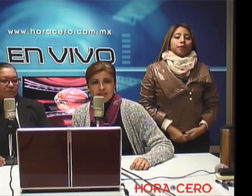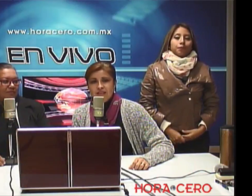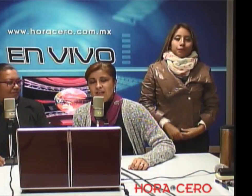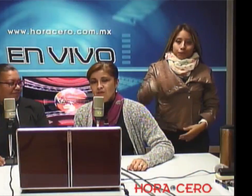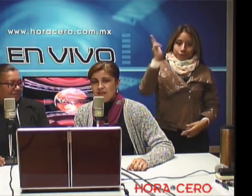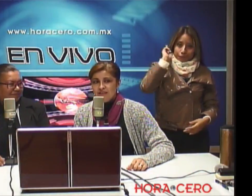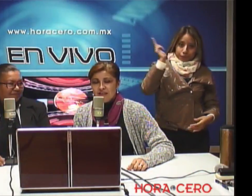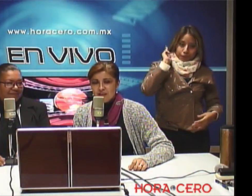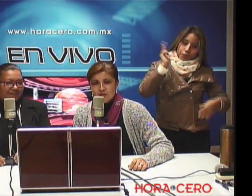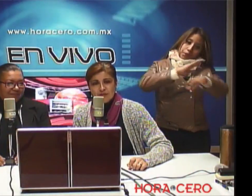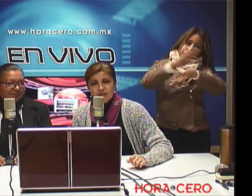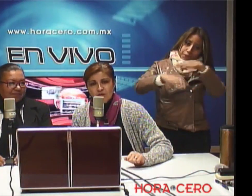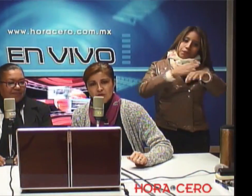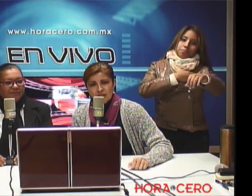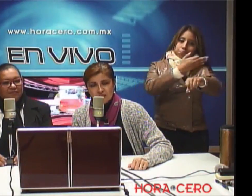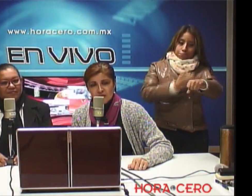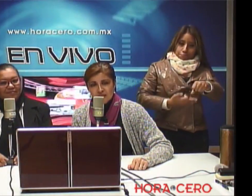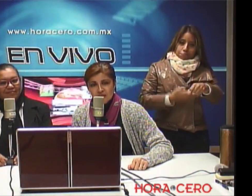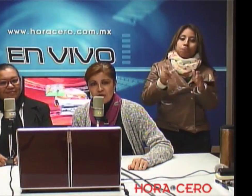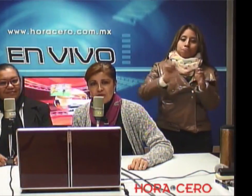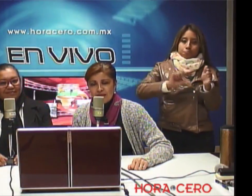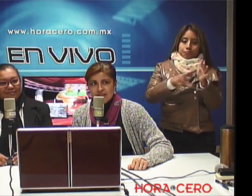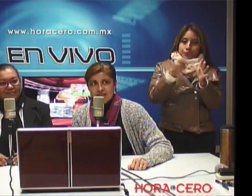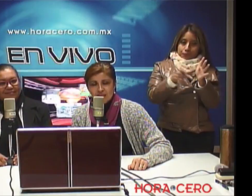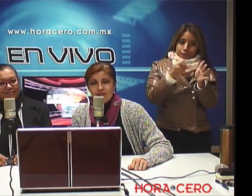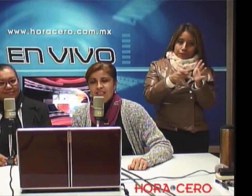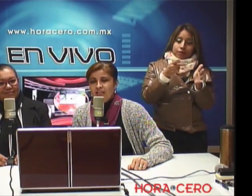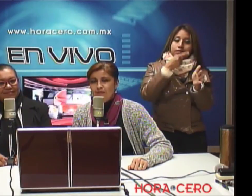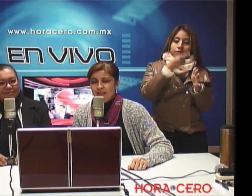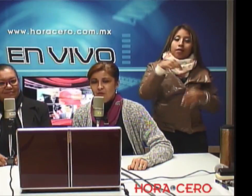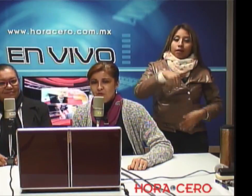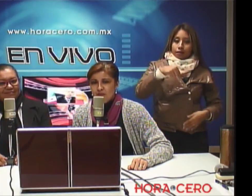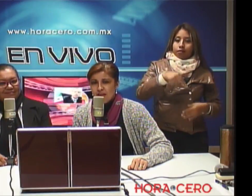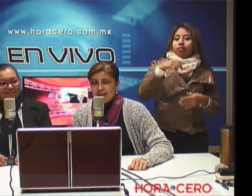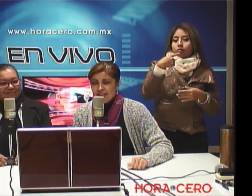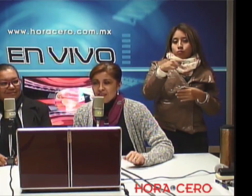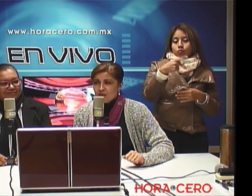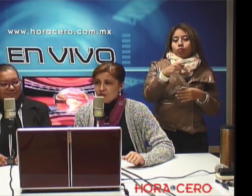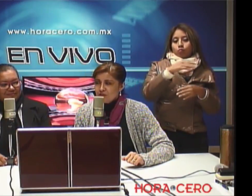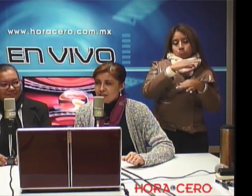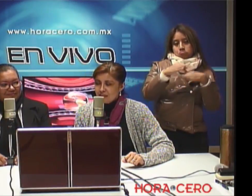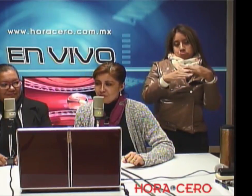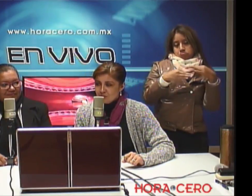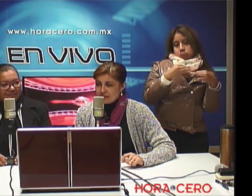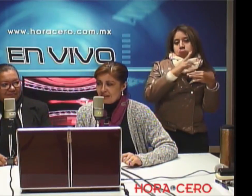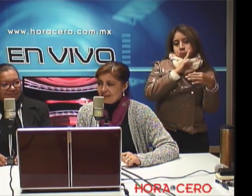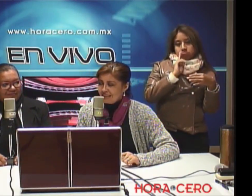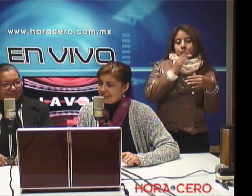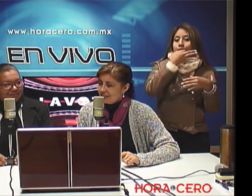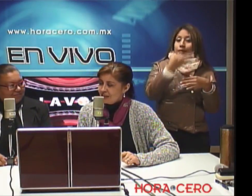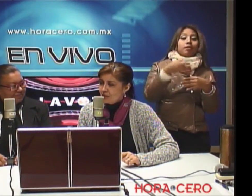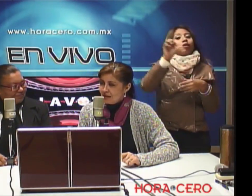Hola, ¿qué tal? Buenas tardes. Nuevamente con ustedes en otra sección más en Discapacidad para Todos. En esta ocasión tenemos